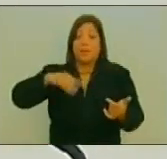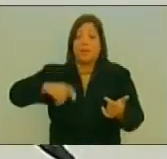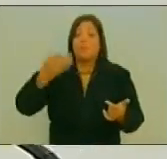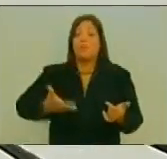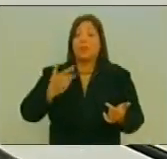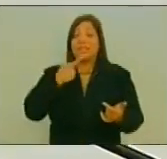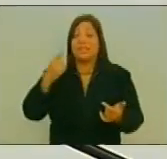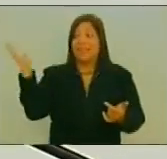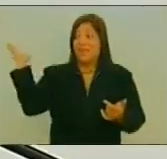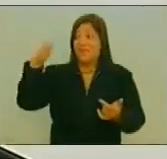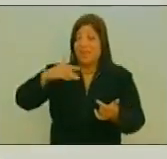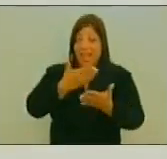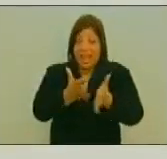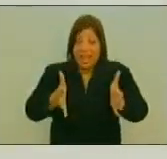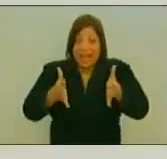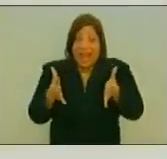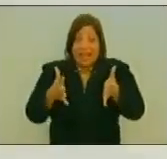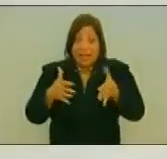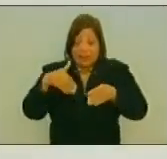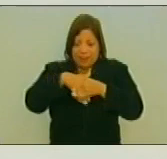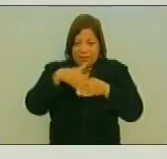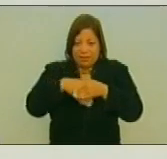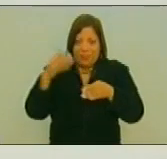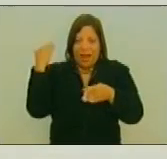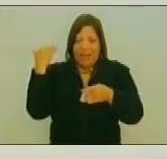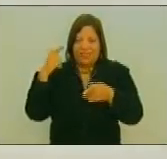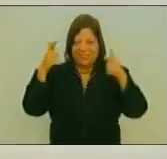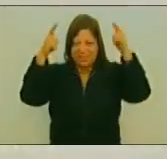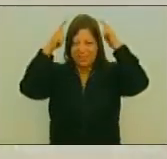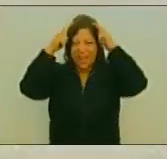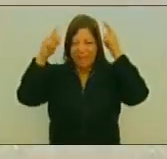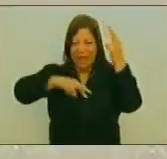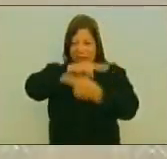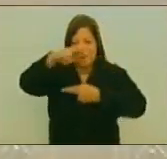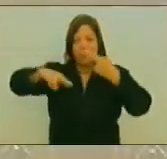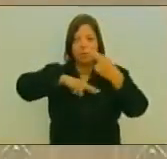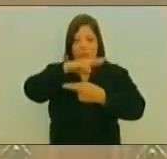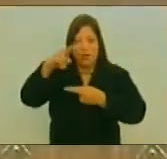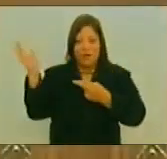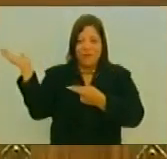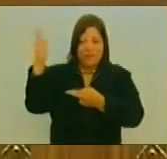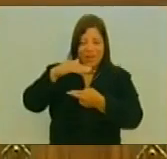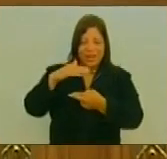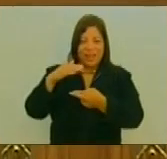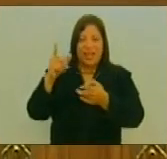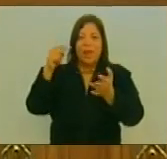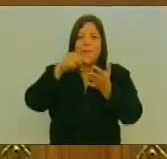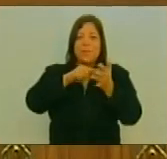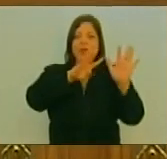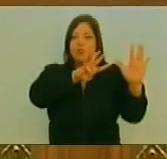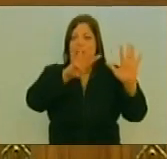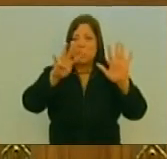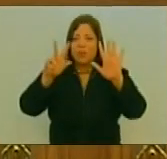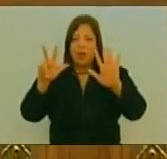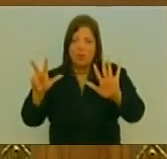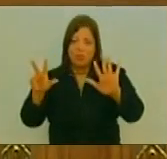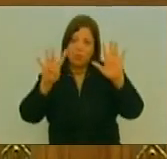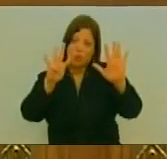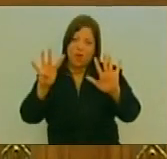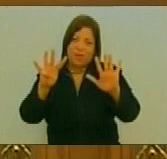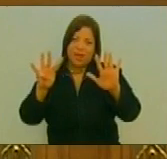desde que llegó Nuestro comandante Chávez Desde que la revolución Bolivariana Llegó en el año 99